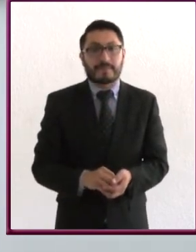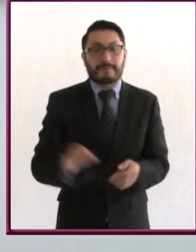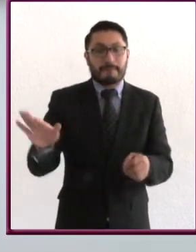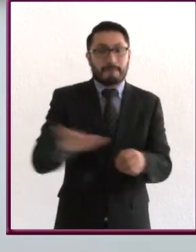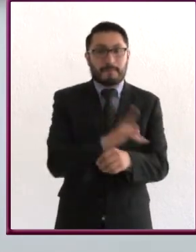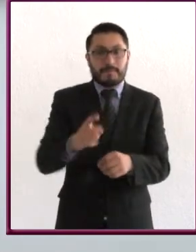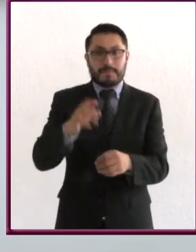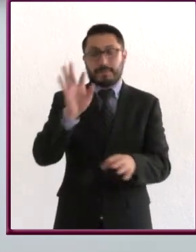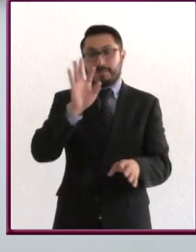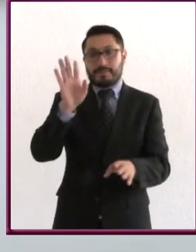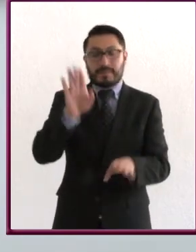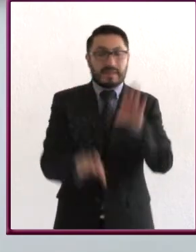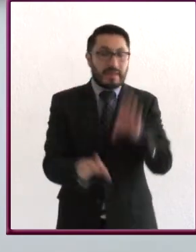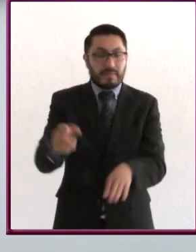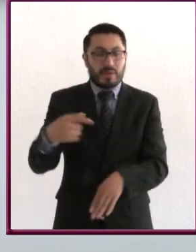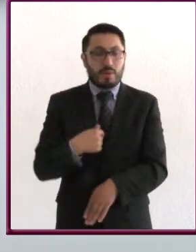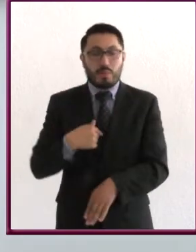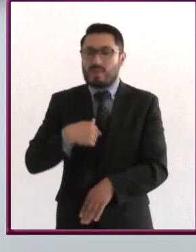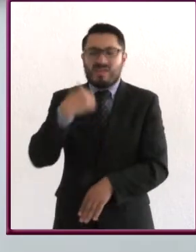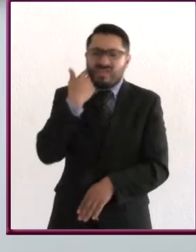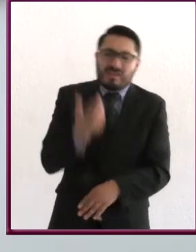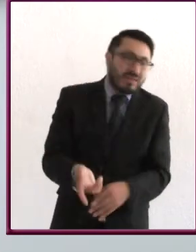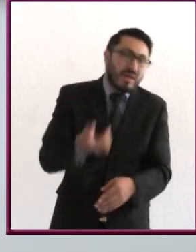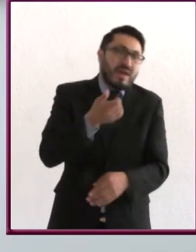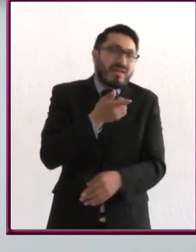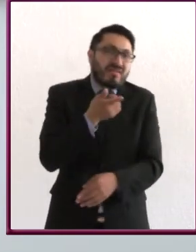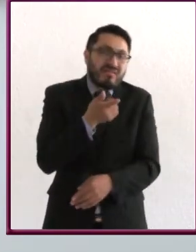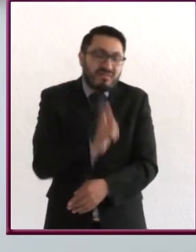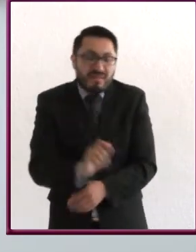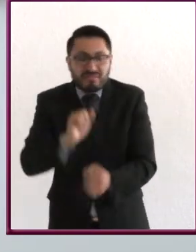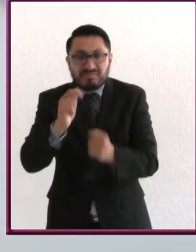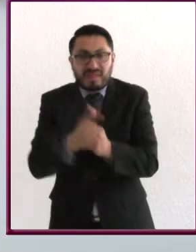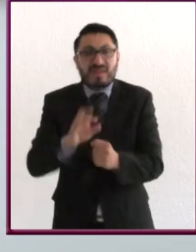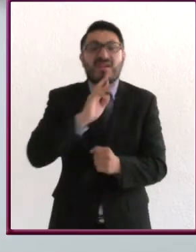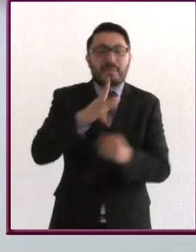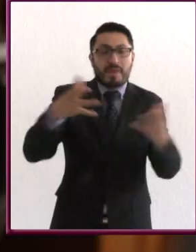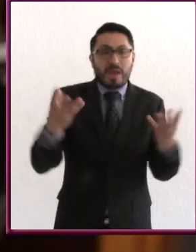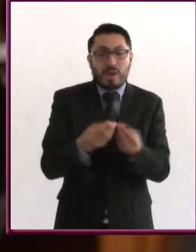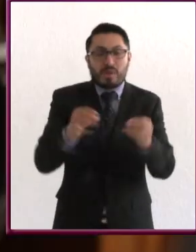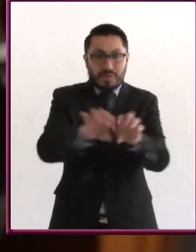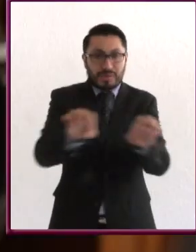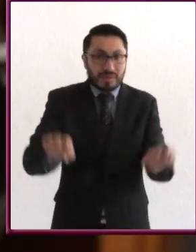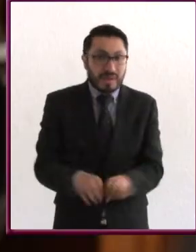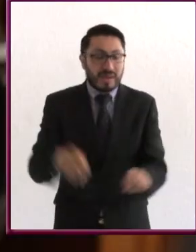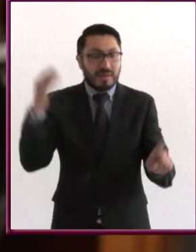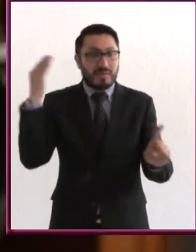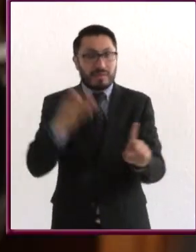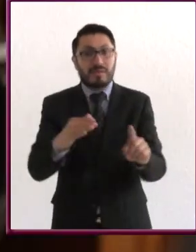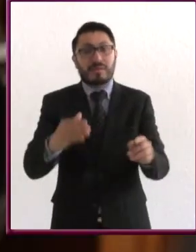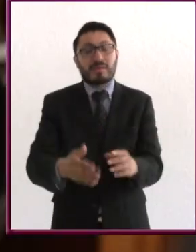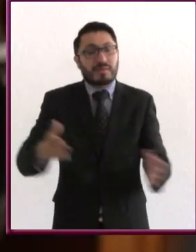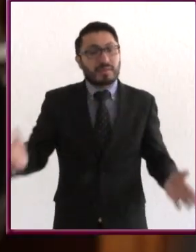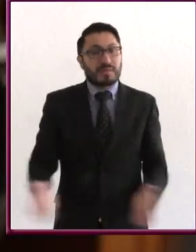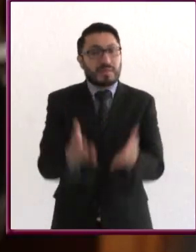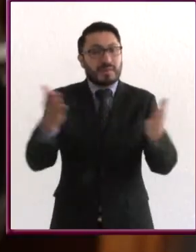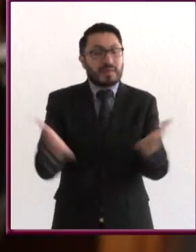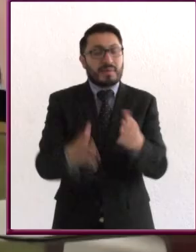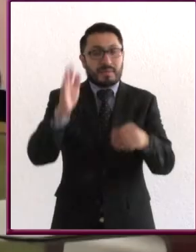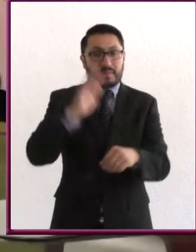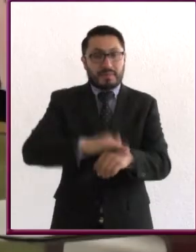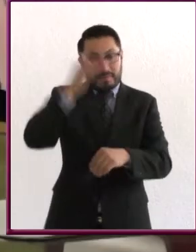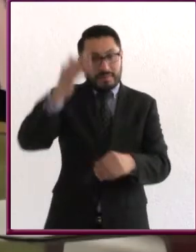tiene ganas, motiva al otro y así, entonces yo les recomendaría que lo hicieran en equipo para que se motiven más,